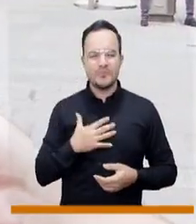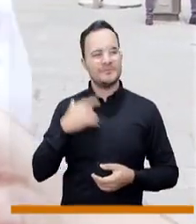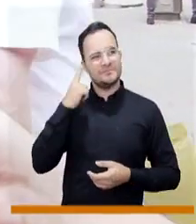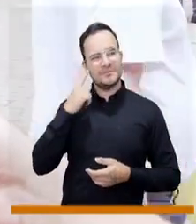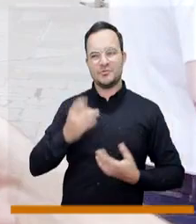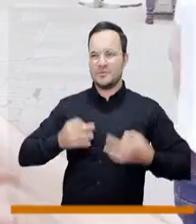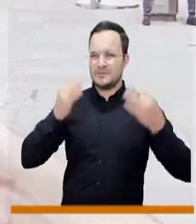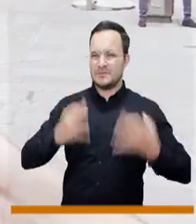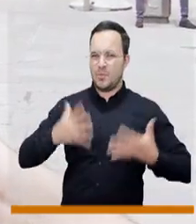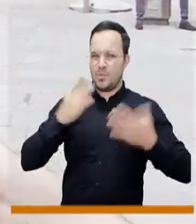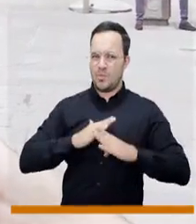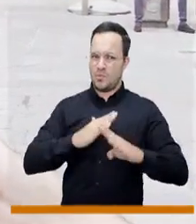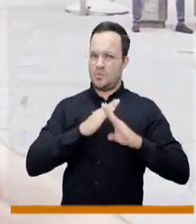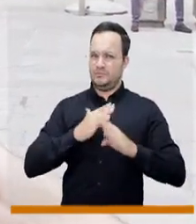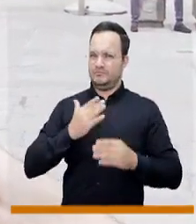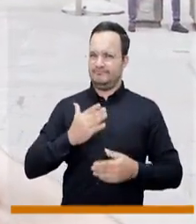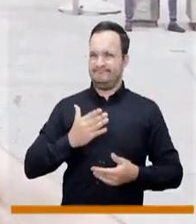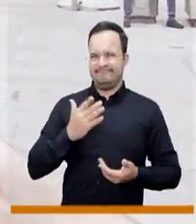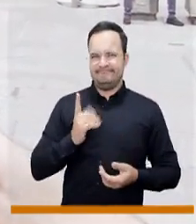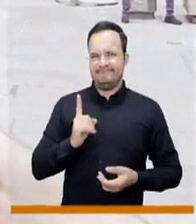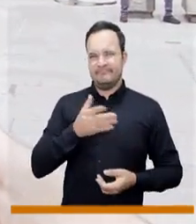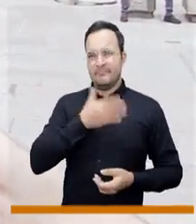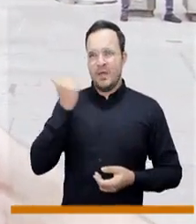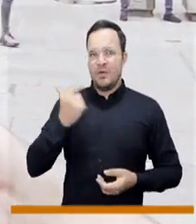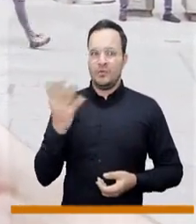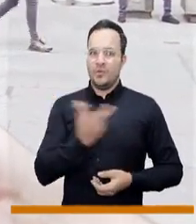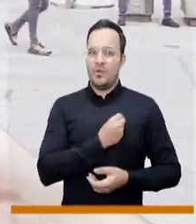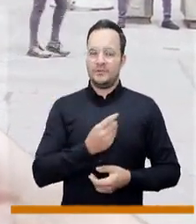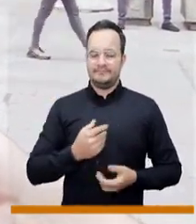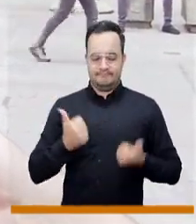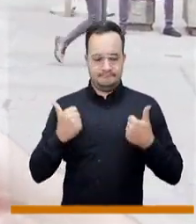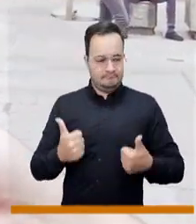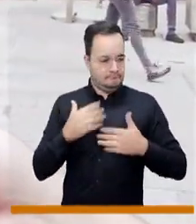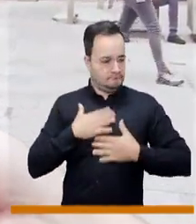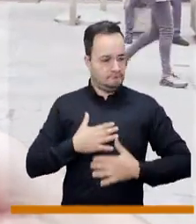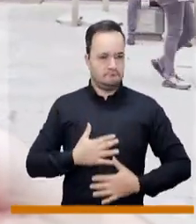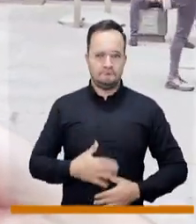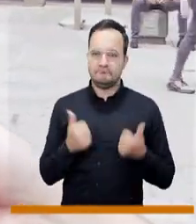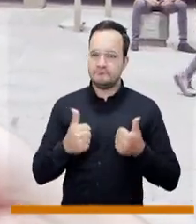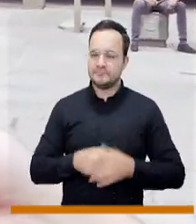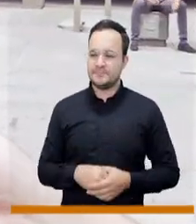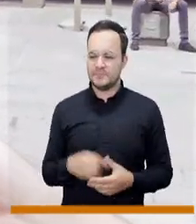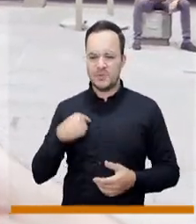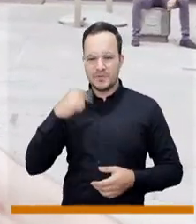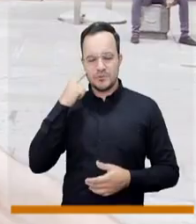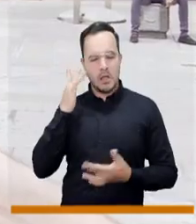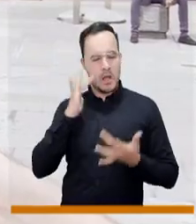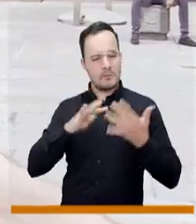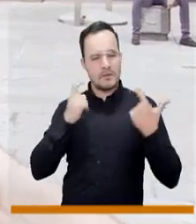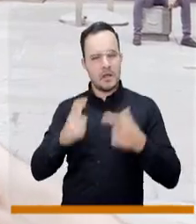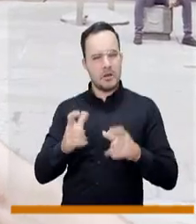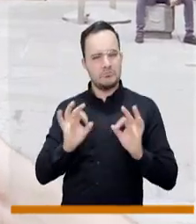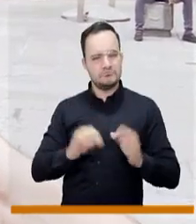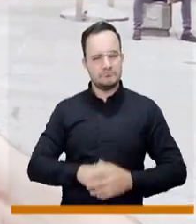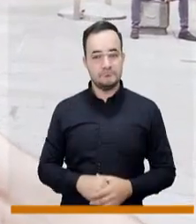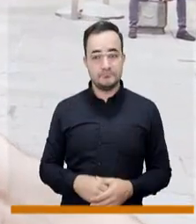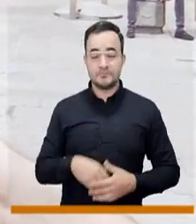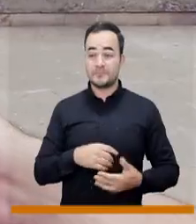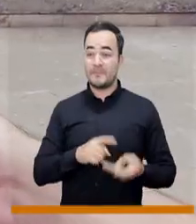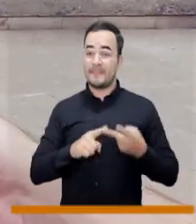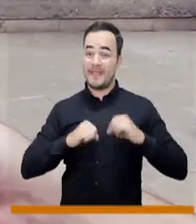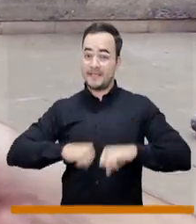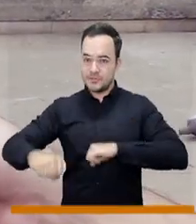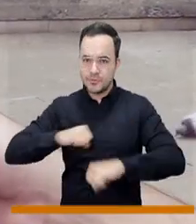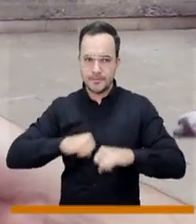ayudaría a todos. Creo que sería un, sí, un gran regalo.